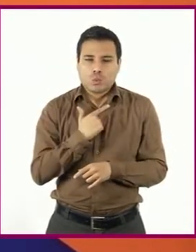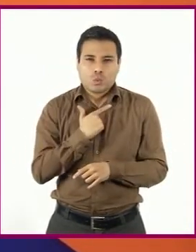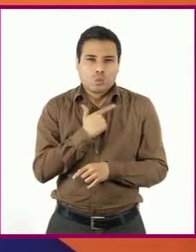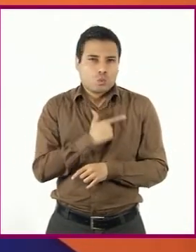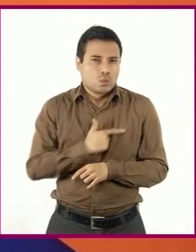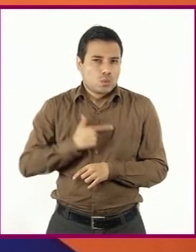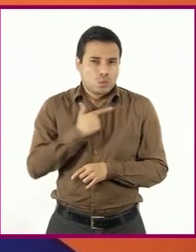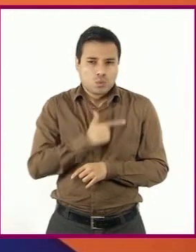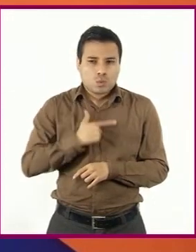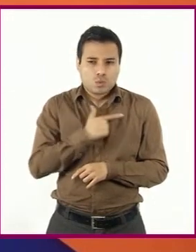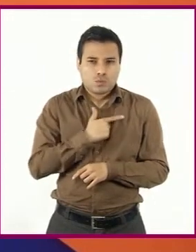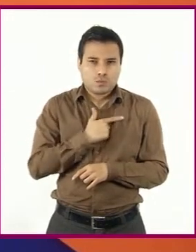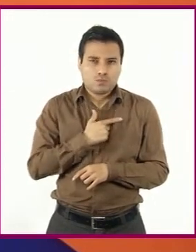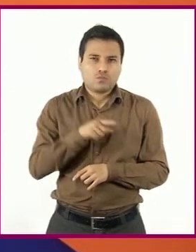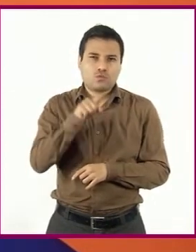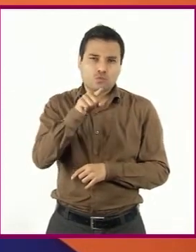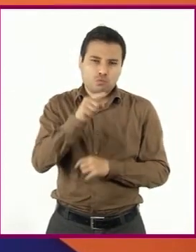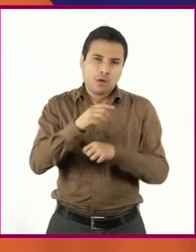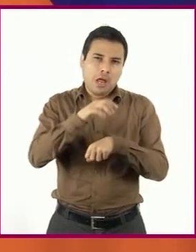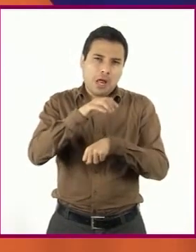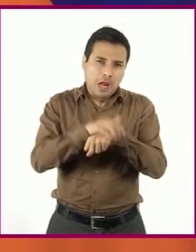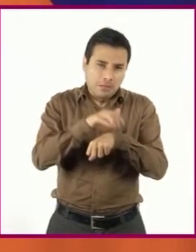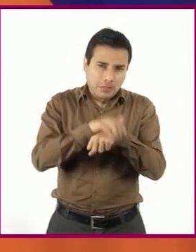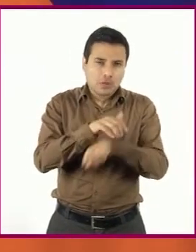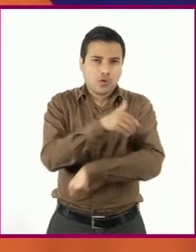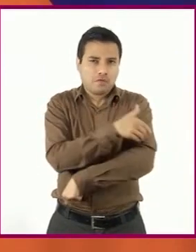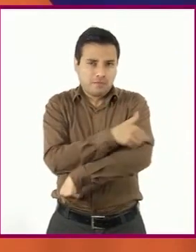anécdota con sus amigos o familiares.